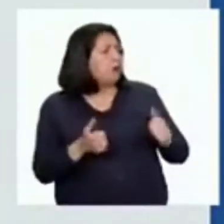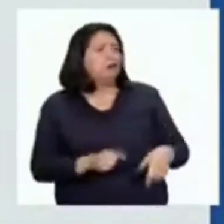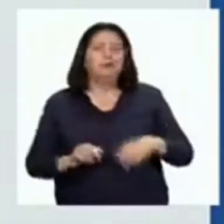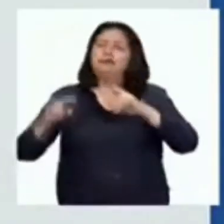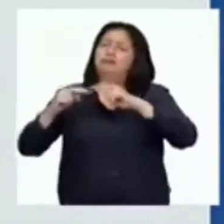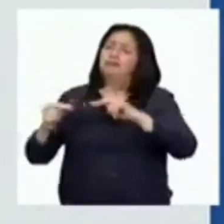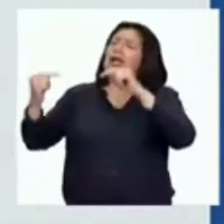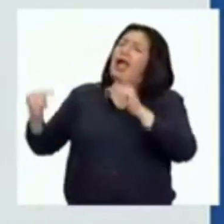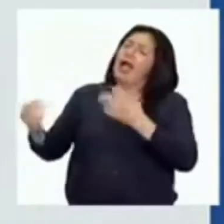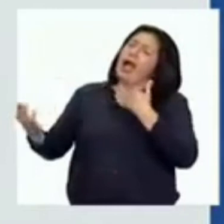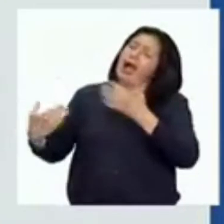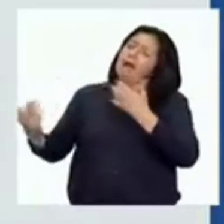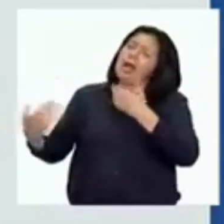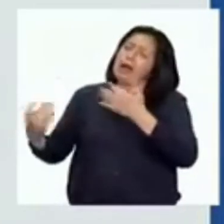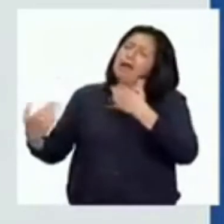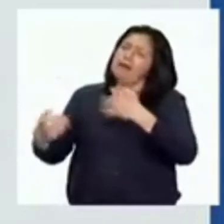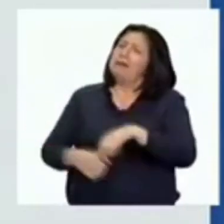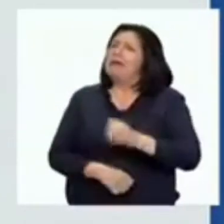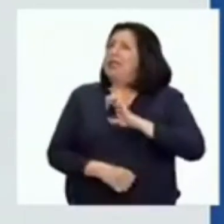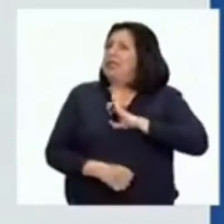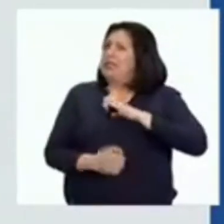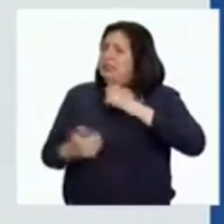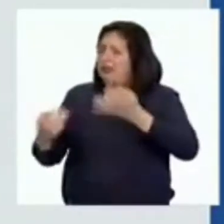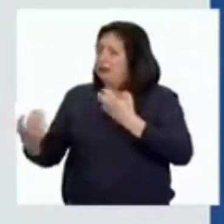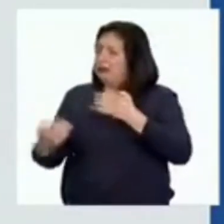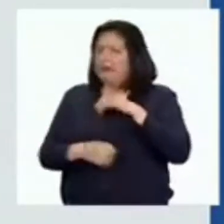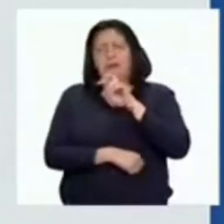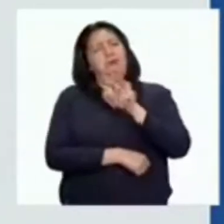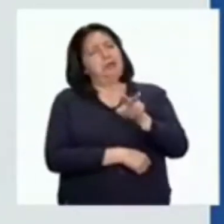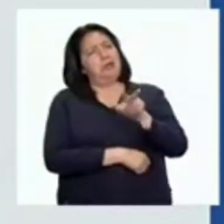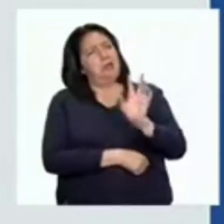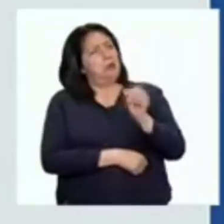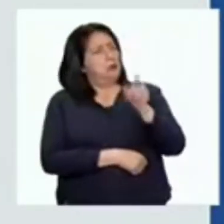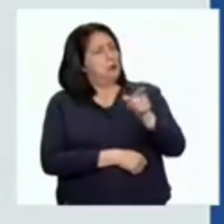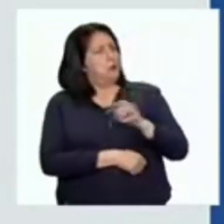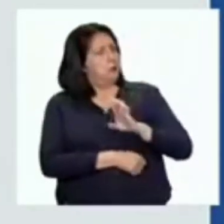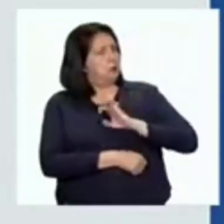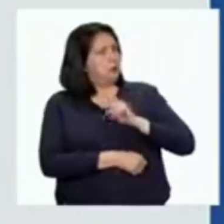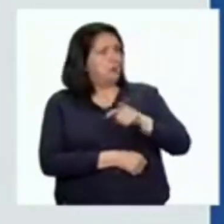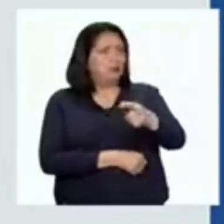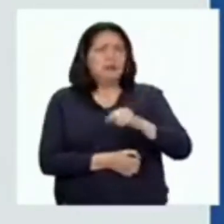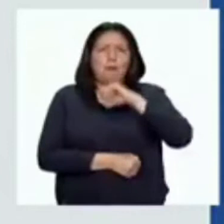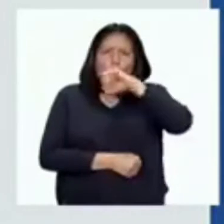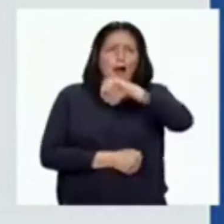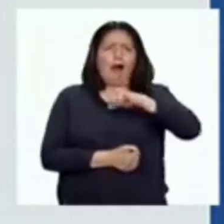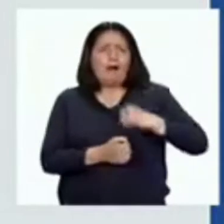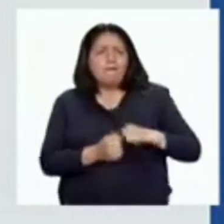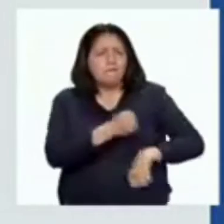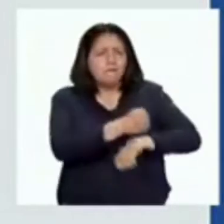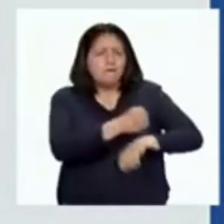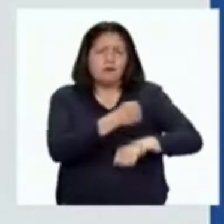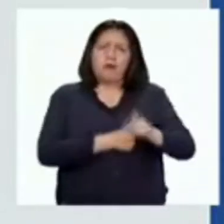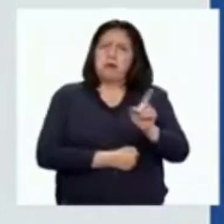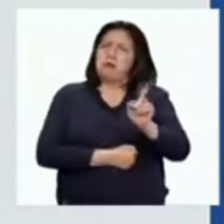largo rato y Pedro pudo observar cómo el entrenador realizaba y ejercía su pasión por el fútbol sin